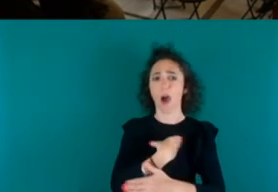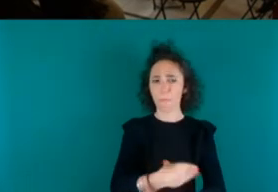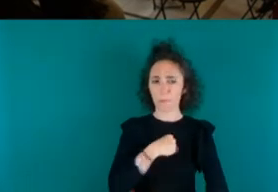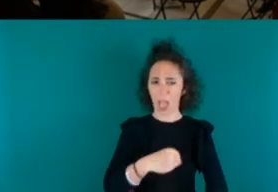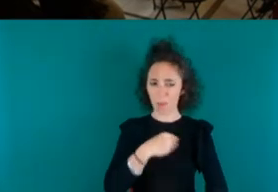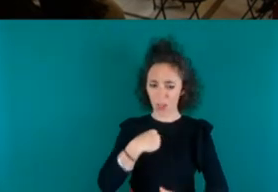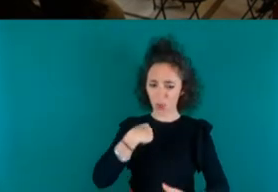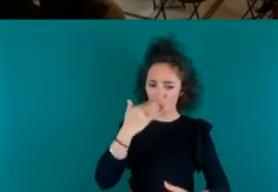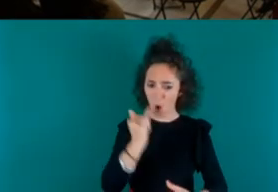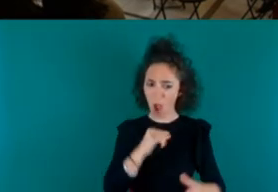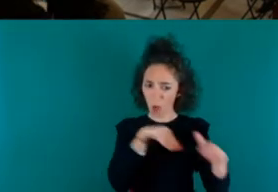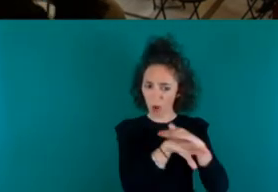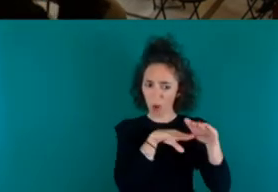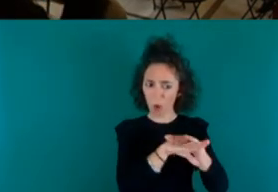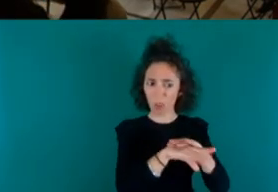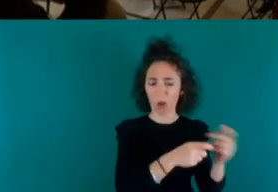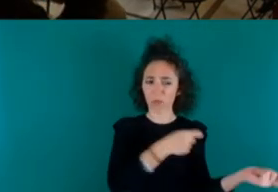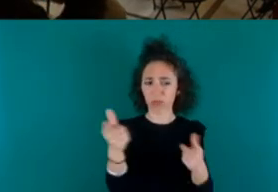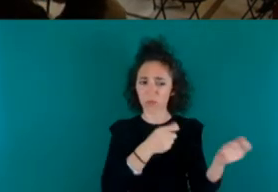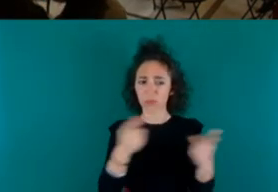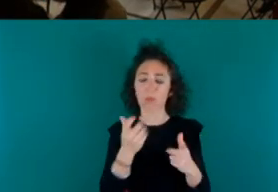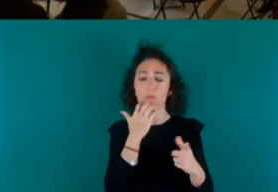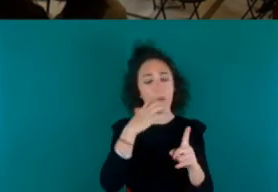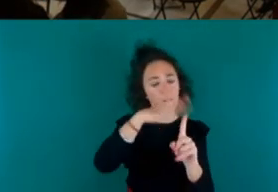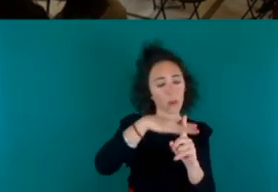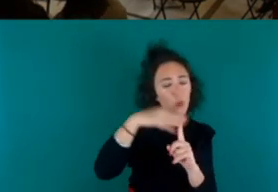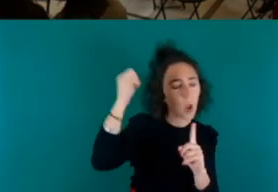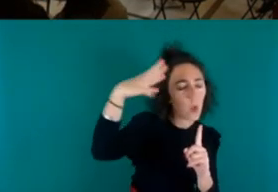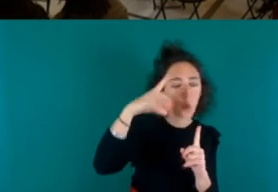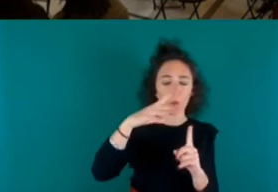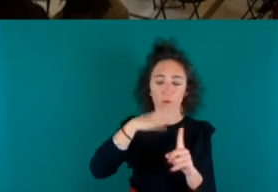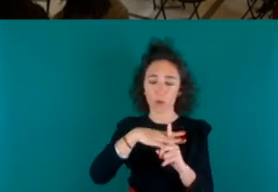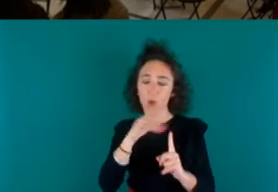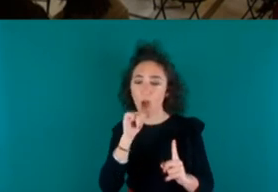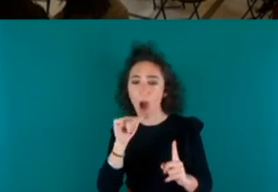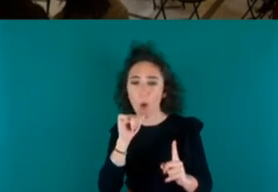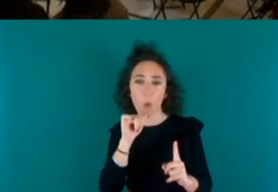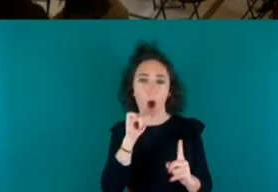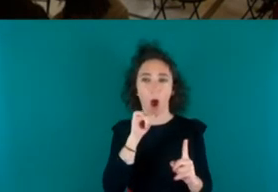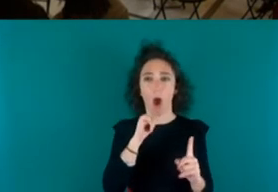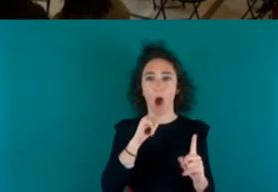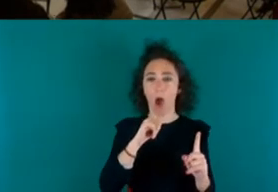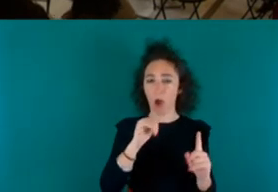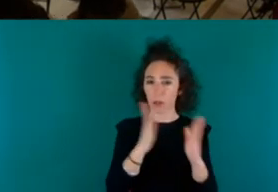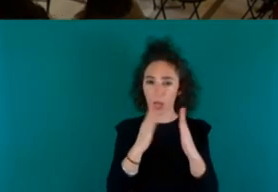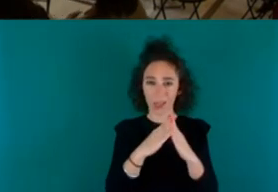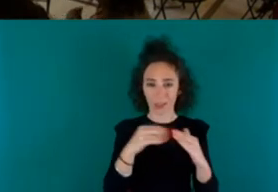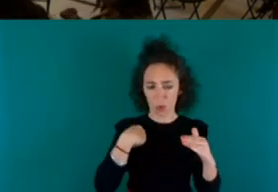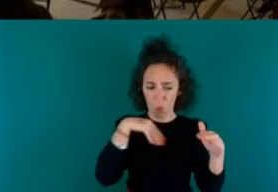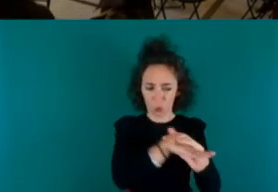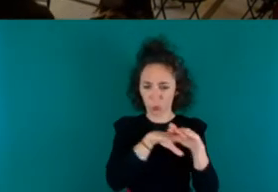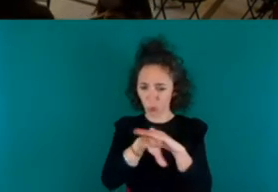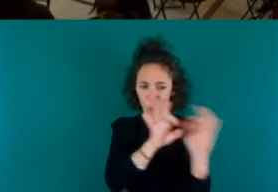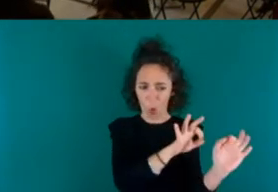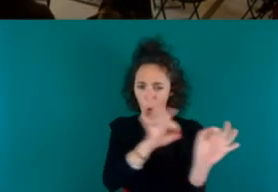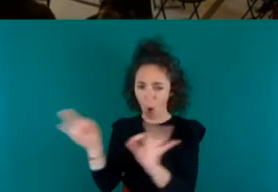yo tenía la factura de luz de agua porque compré la casa yo la tengo colocada y entonces yo